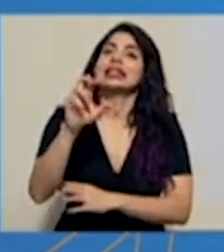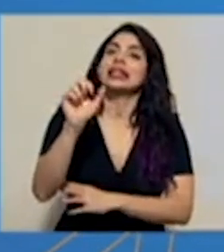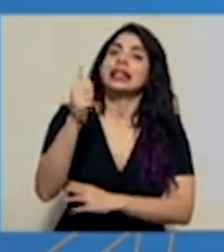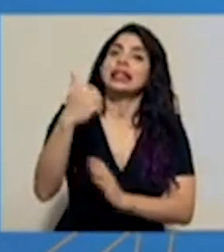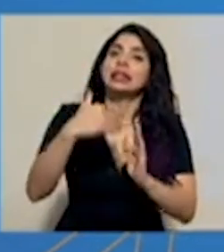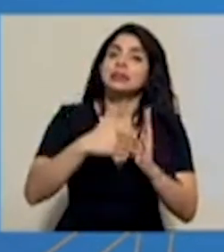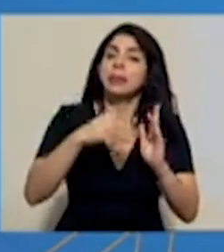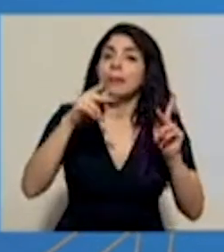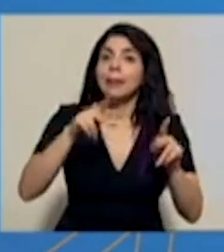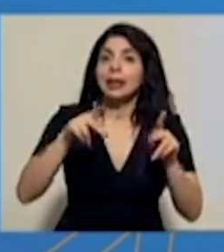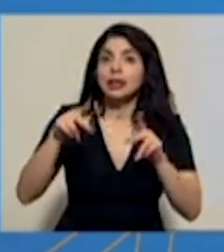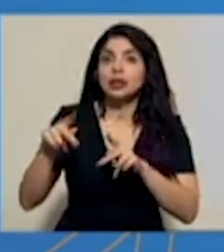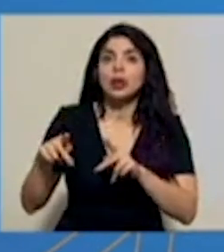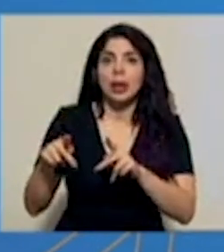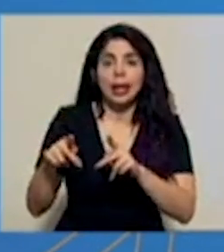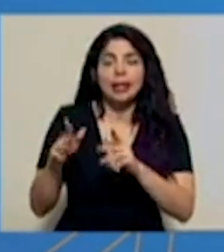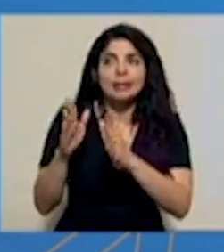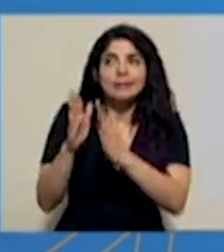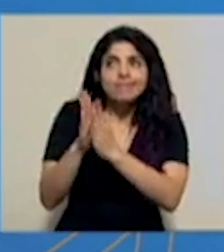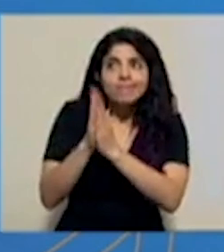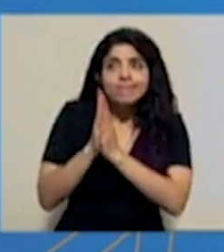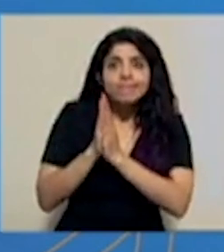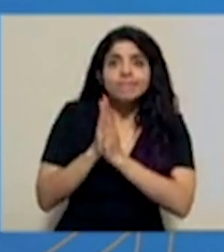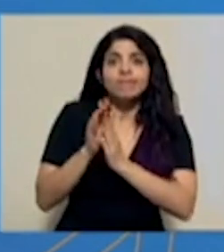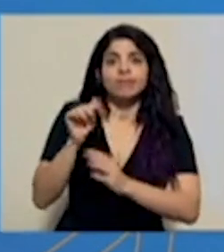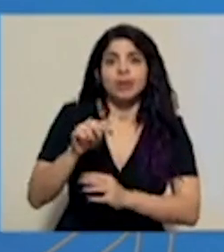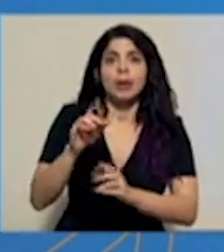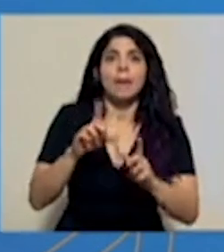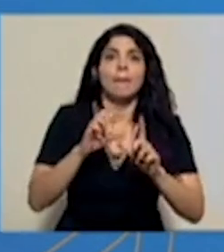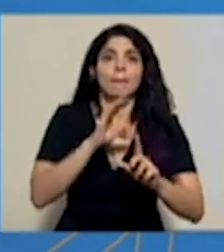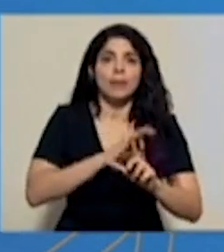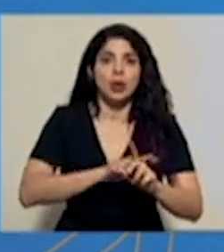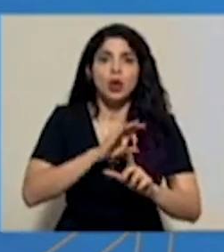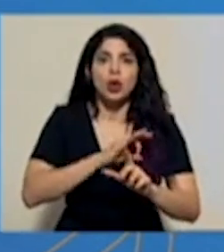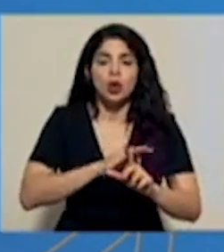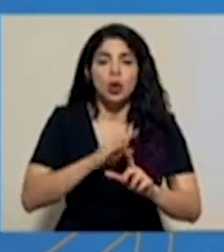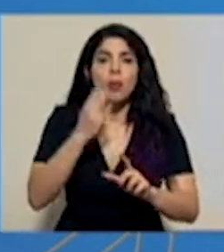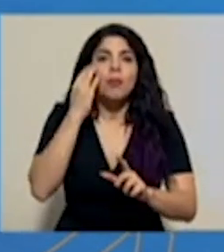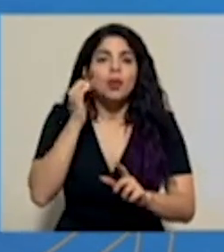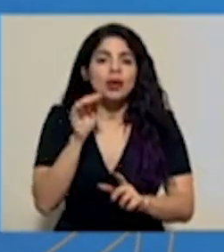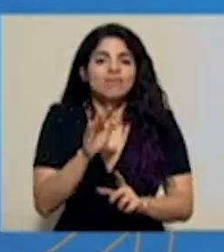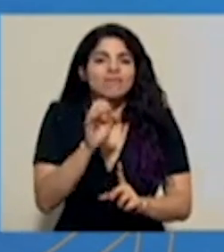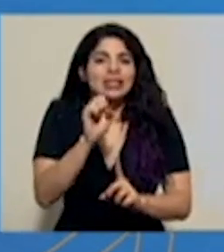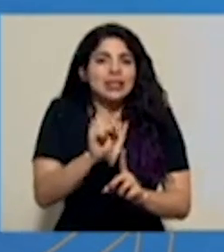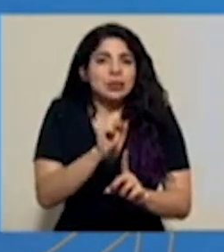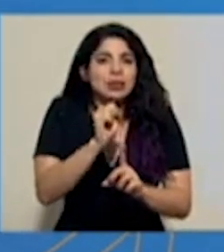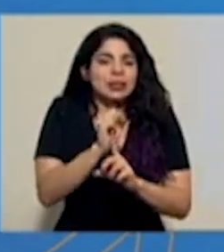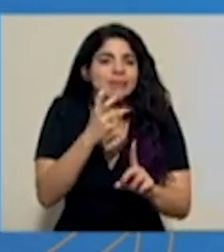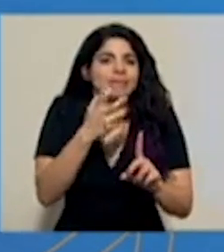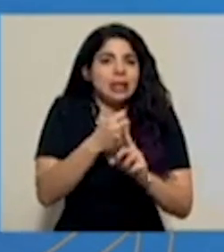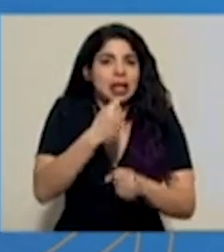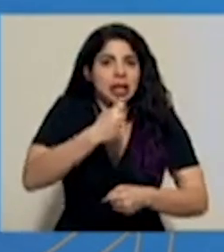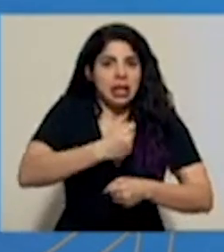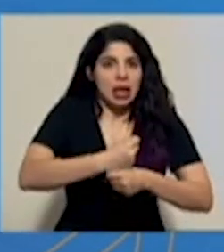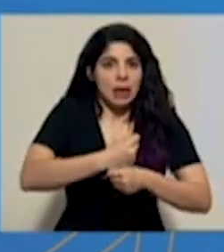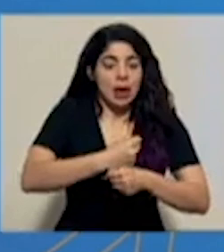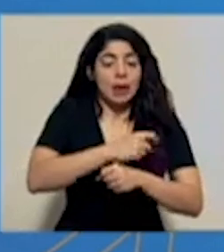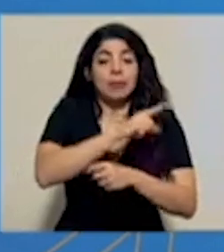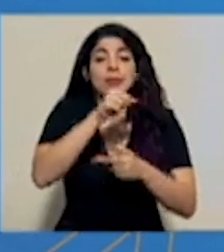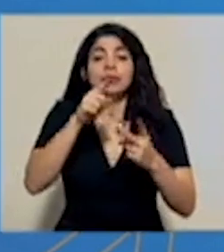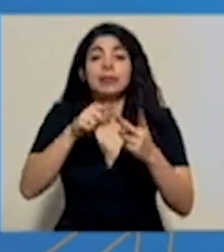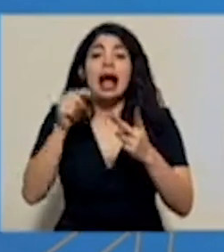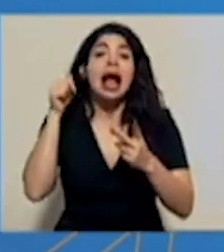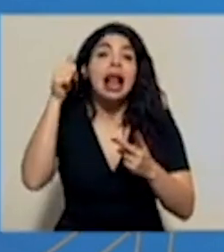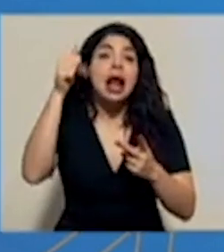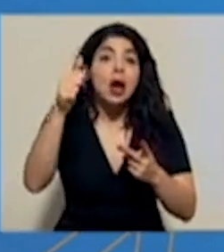mil personas las que han hecho una solicitud del bono precisamente por tener una afectación laboral, mientras que en el caso de